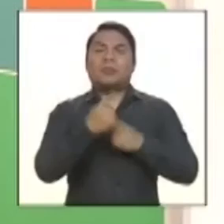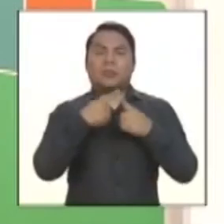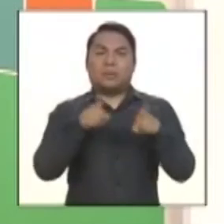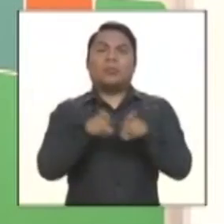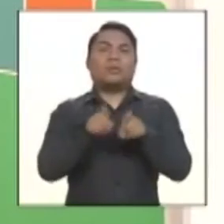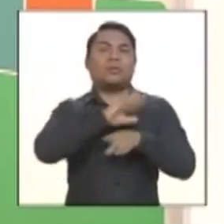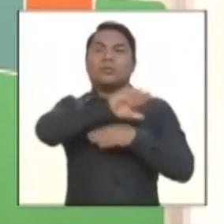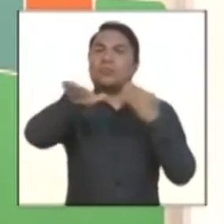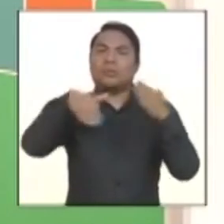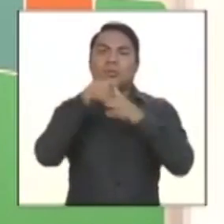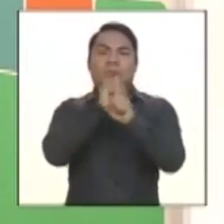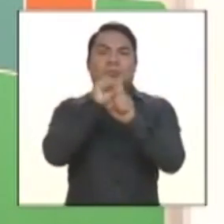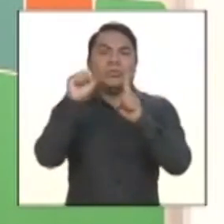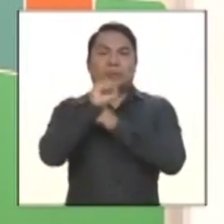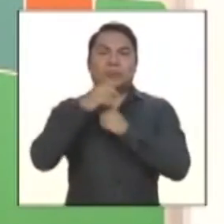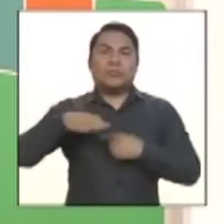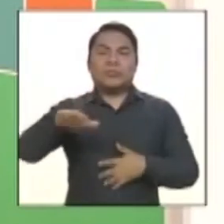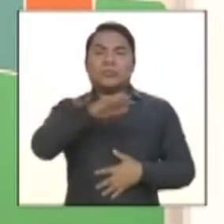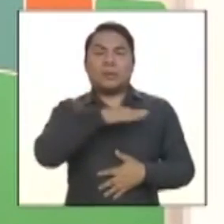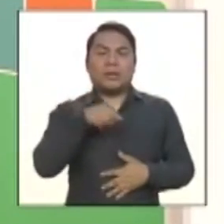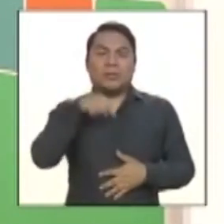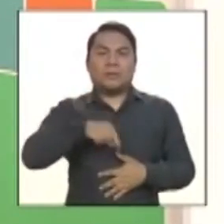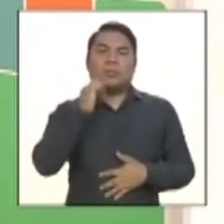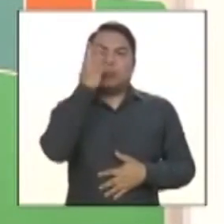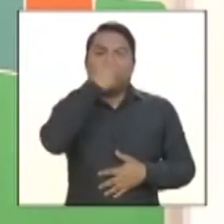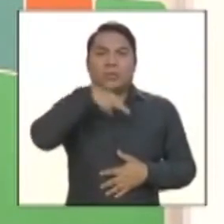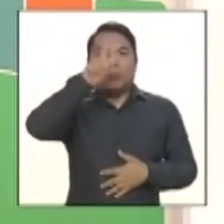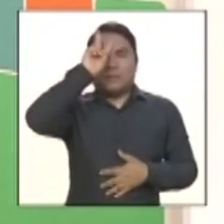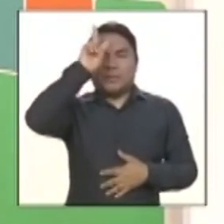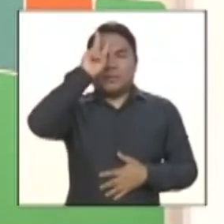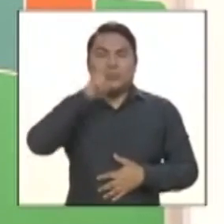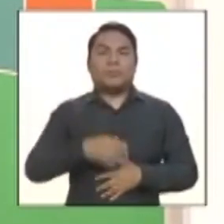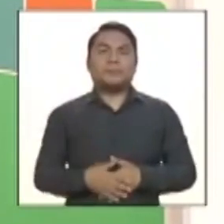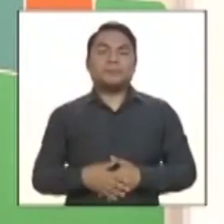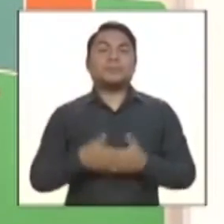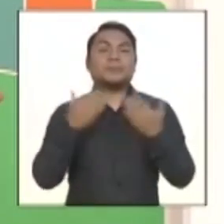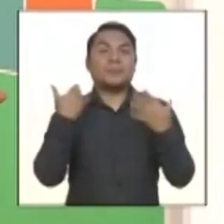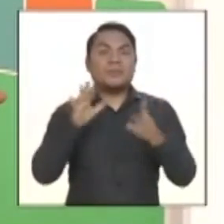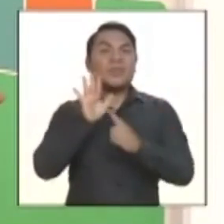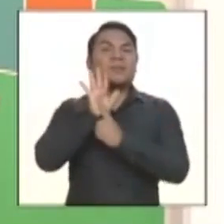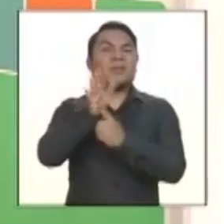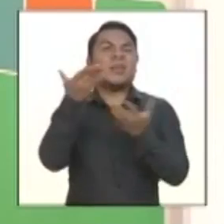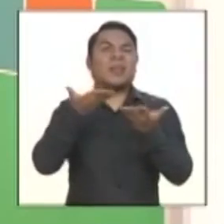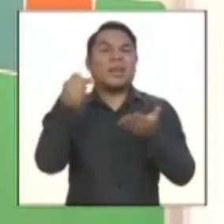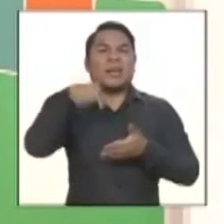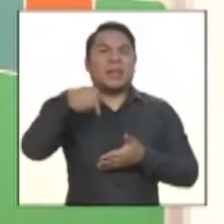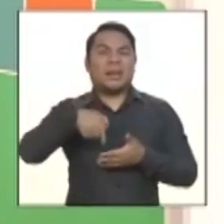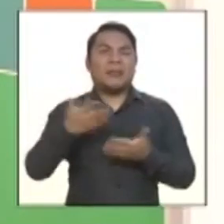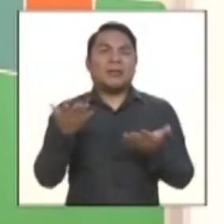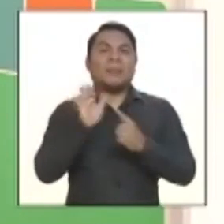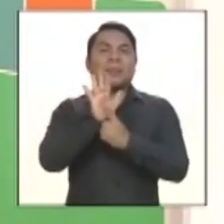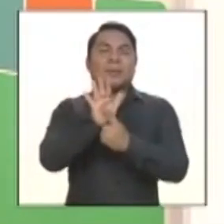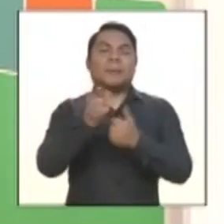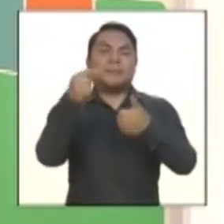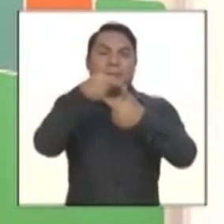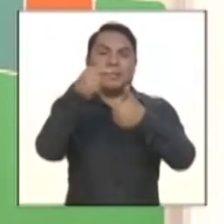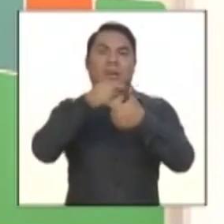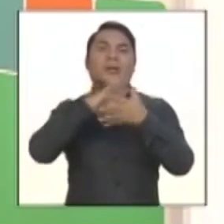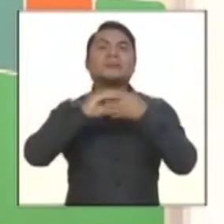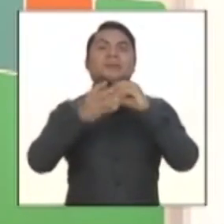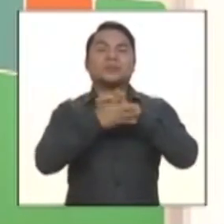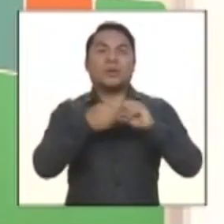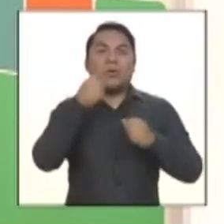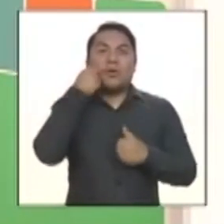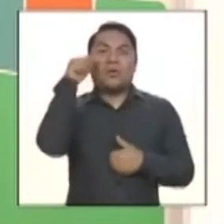sino la sociedad en general de este lindo país que es nuestro Perú. ¿Qué hemos presentado el día de hoy? La historia de Stanislao,